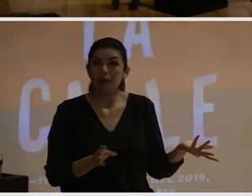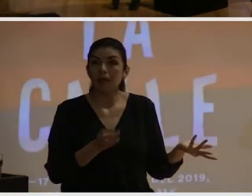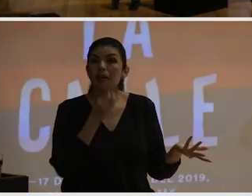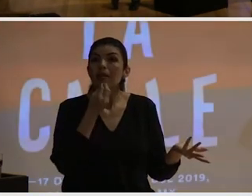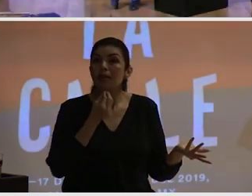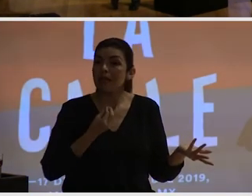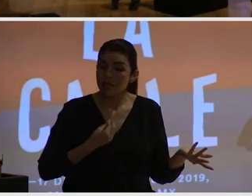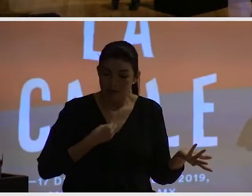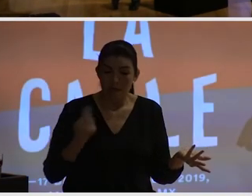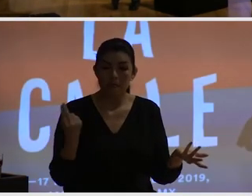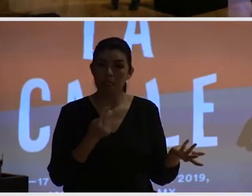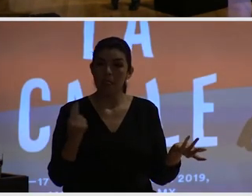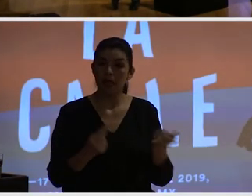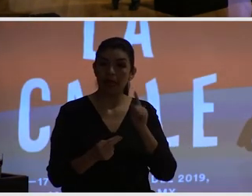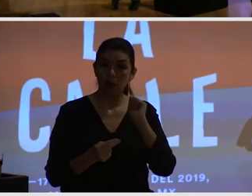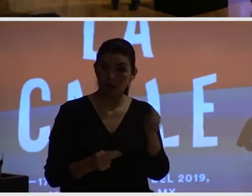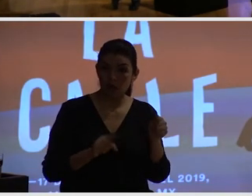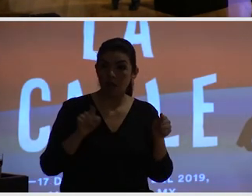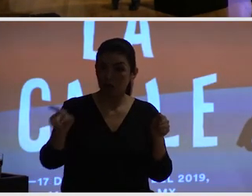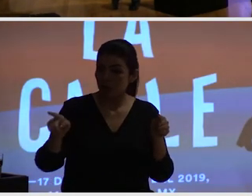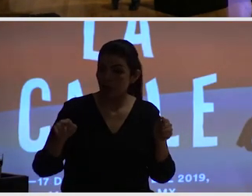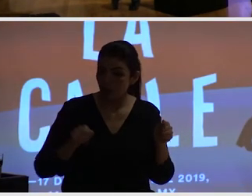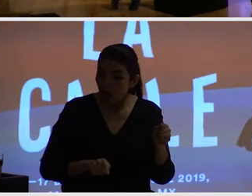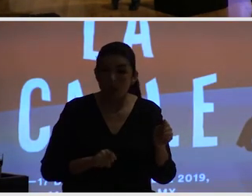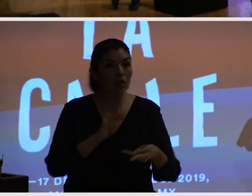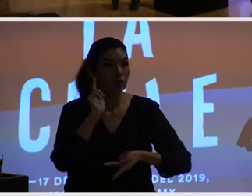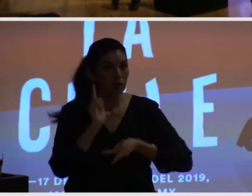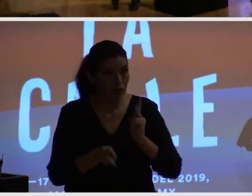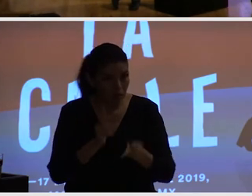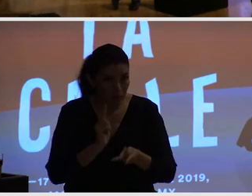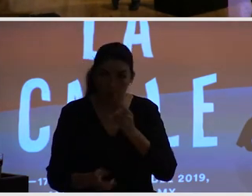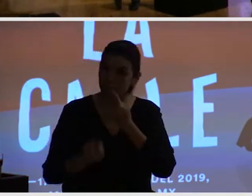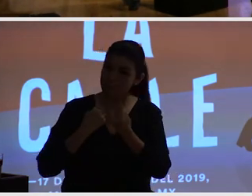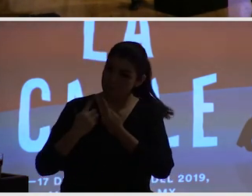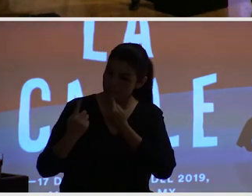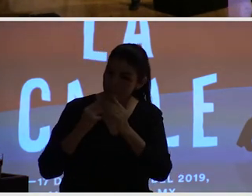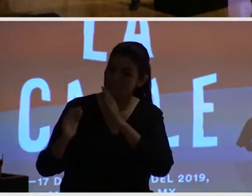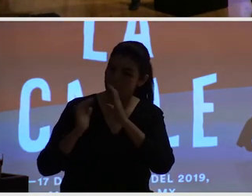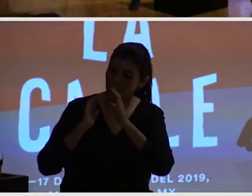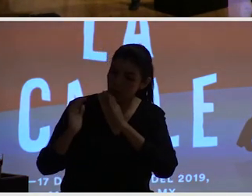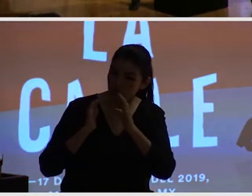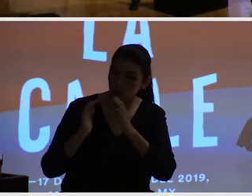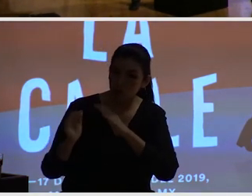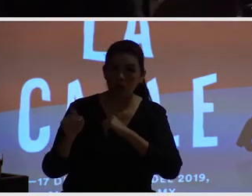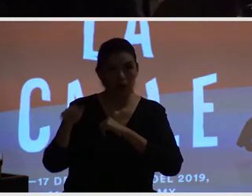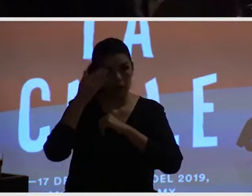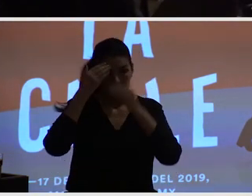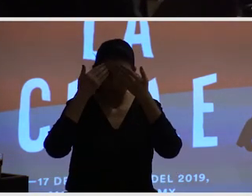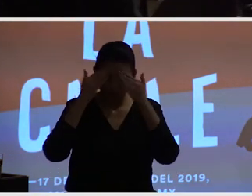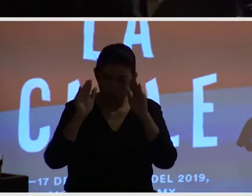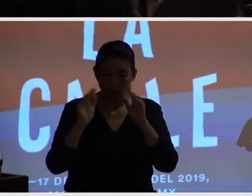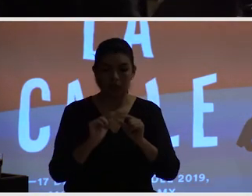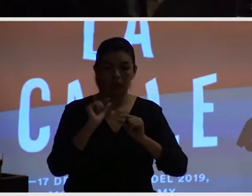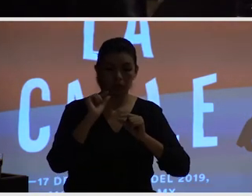coordinando las opiniones lo más posible ensanchar la base de las personas que la ven como tú y poco a